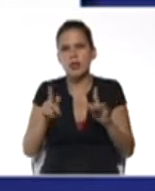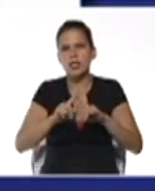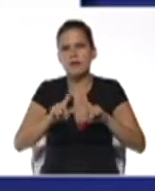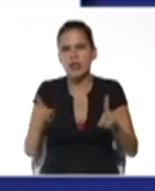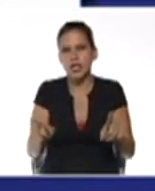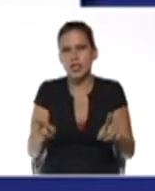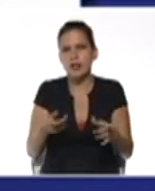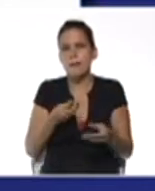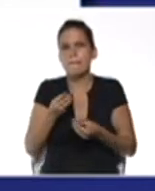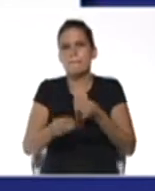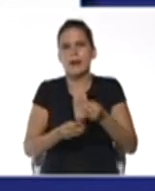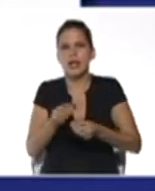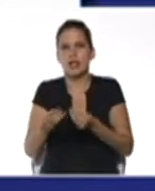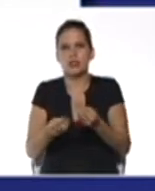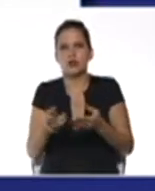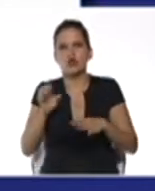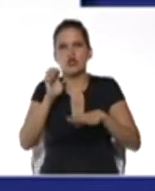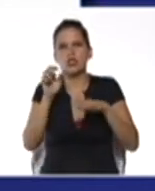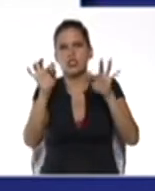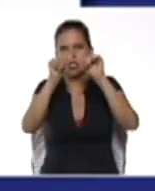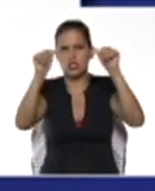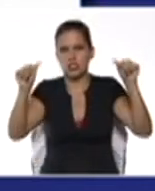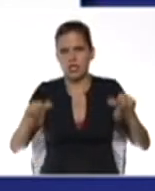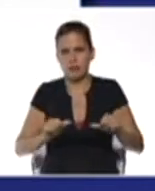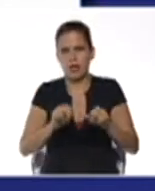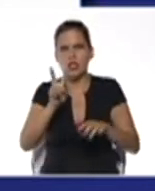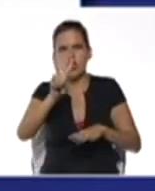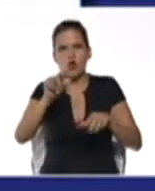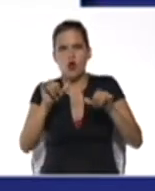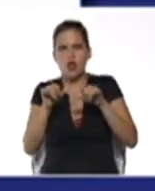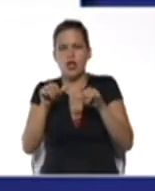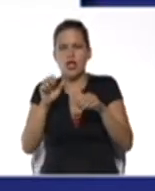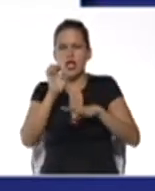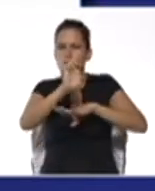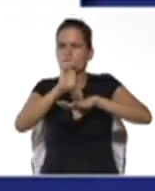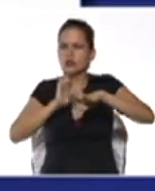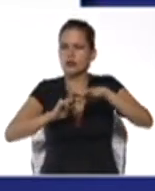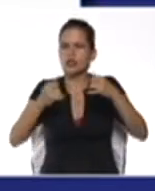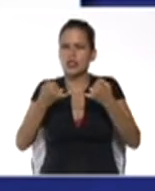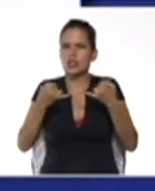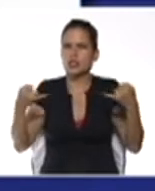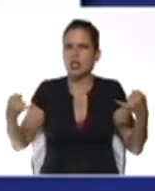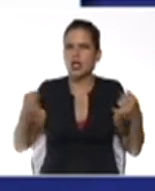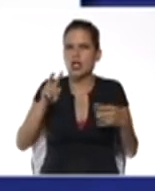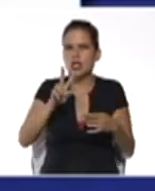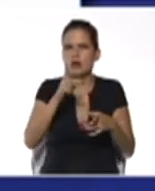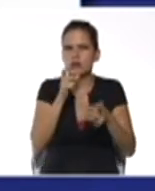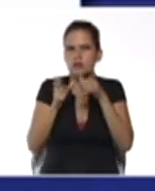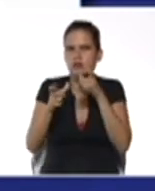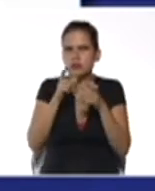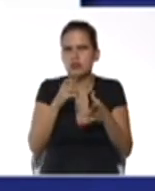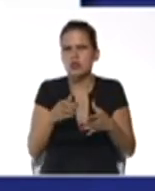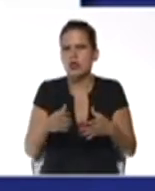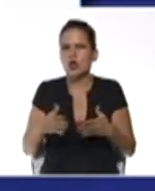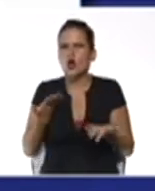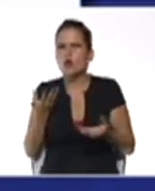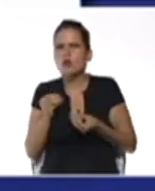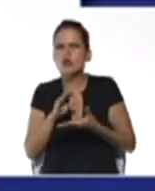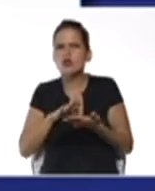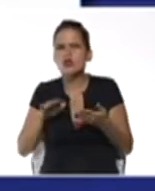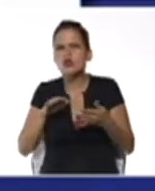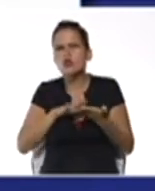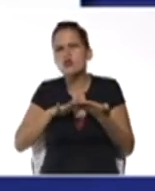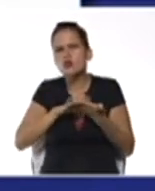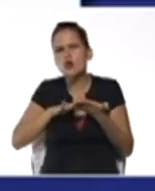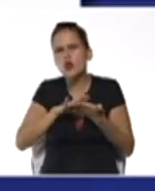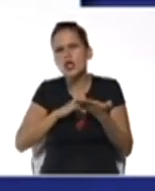sistema de dos ecuaciones lineales con dos incógnitas. ¿En qué consiste resolver un sistema de dos ecuaciones lineales con dos